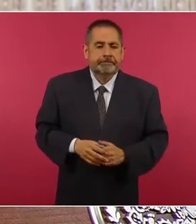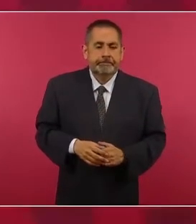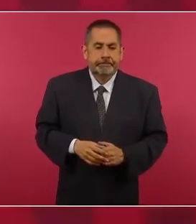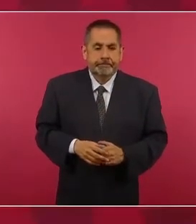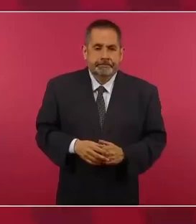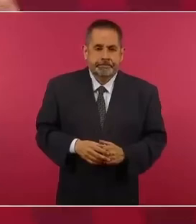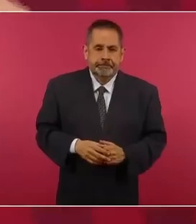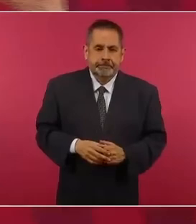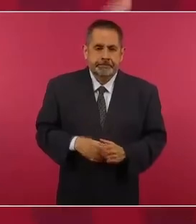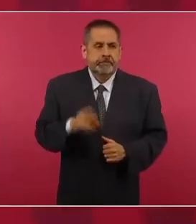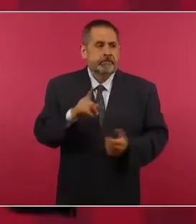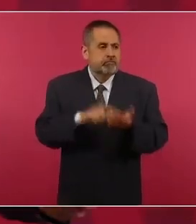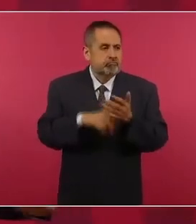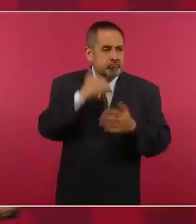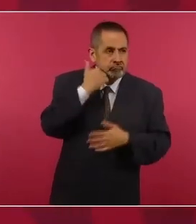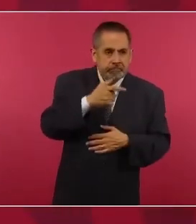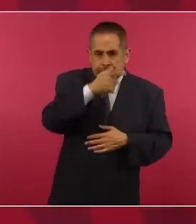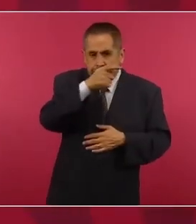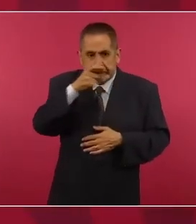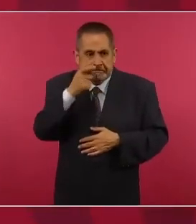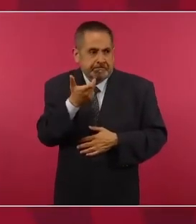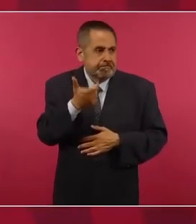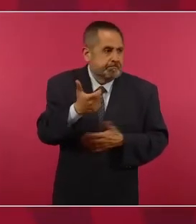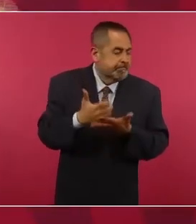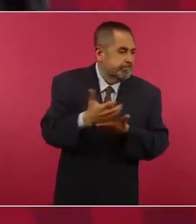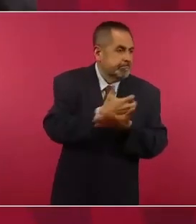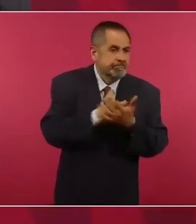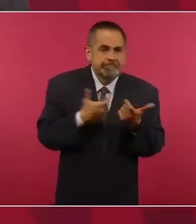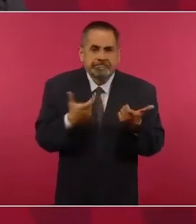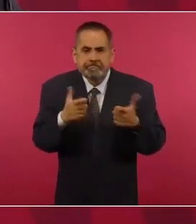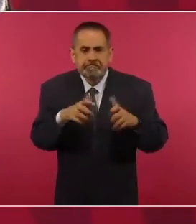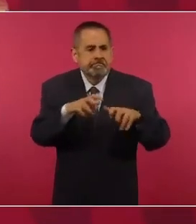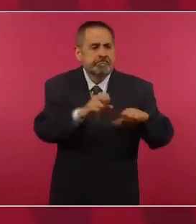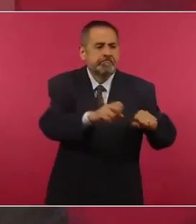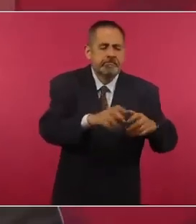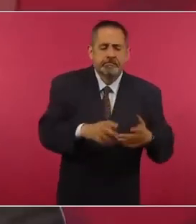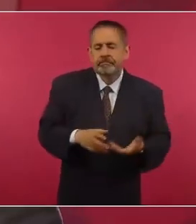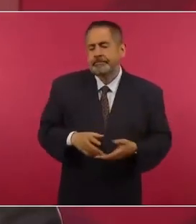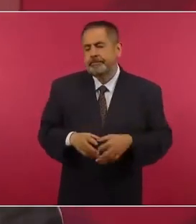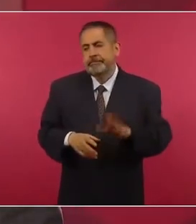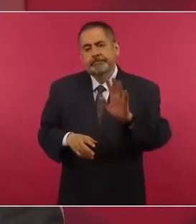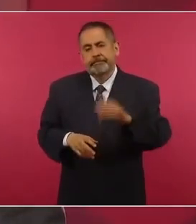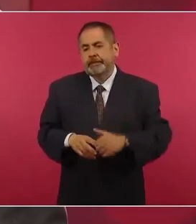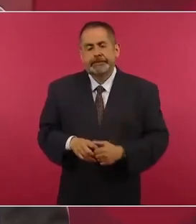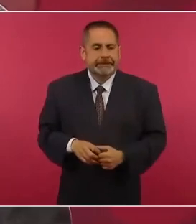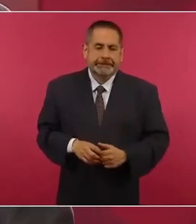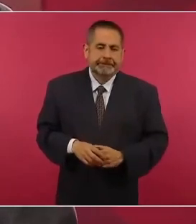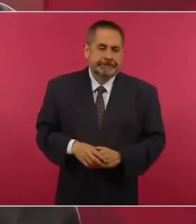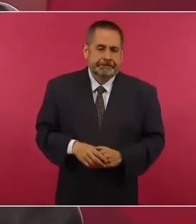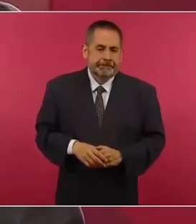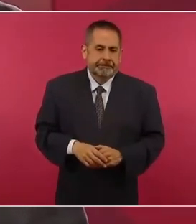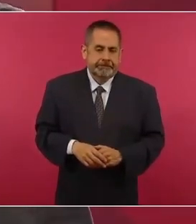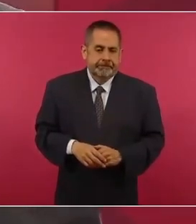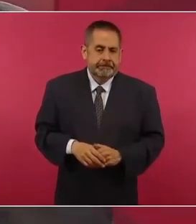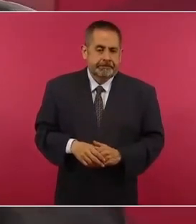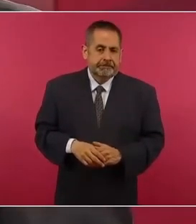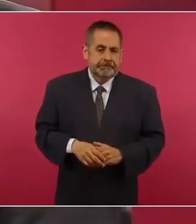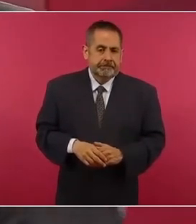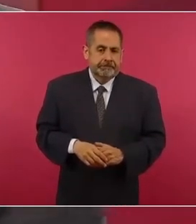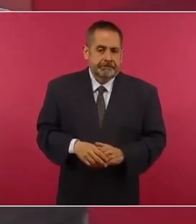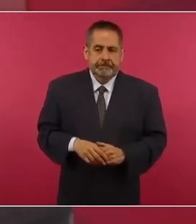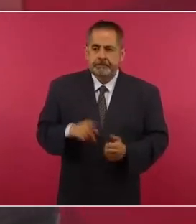o la búsqueda del dinero, pues la